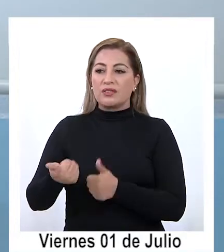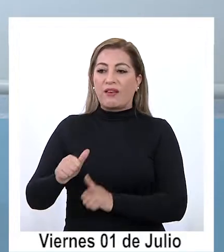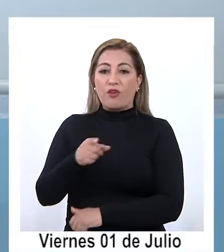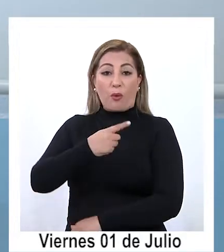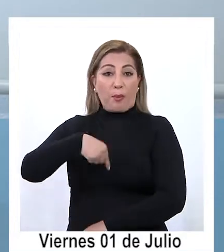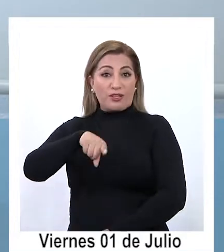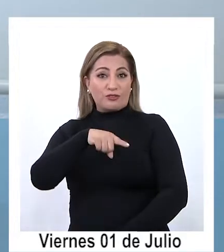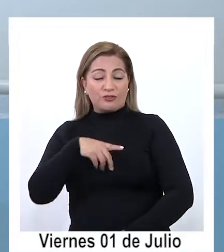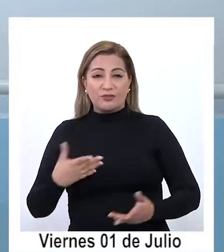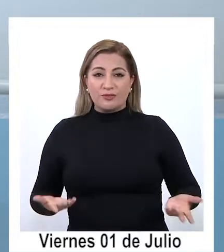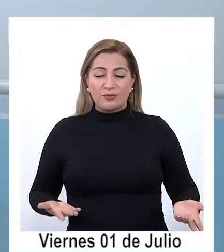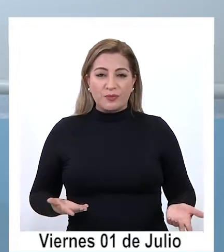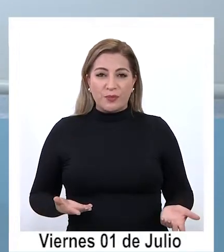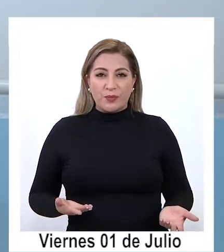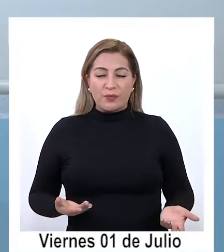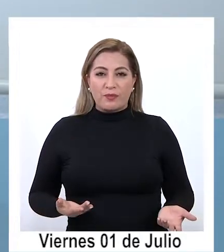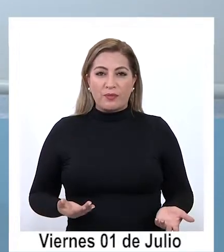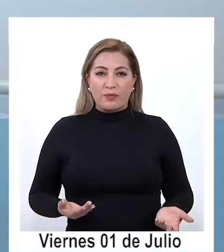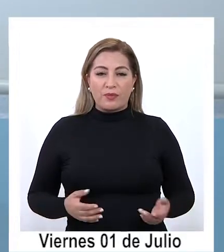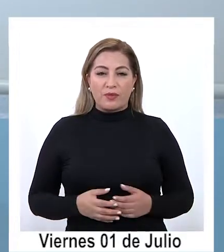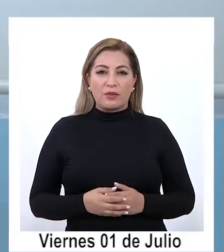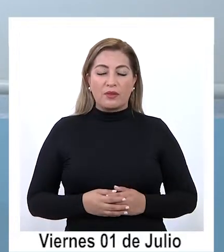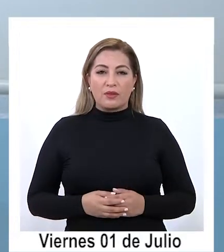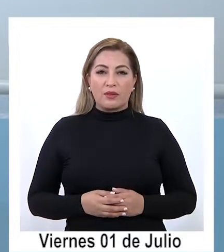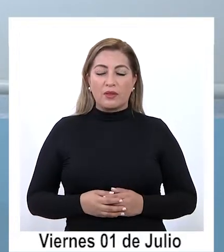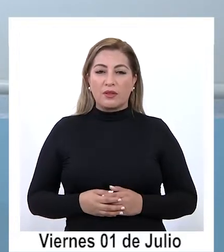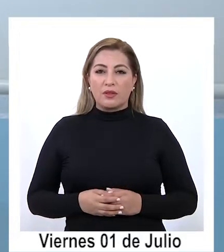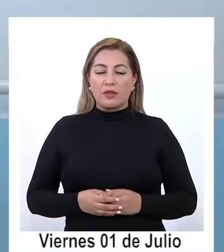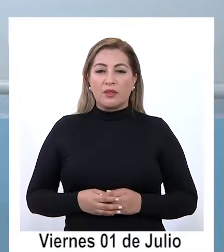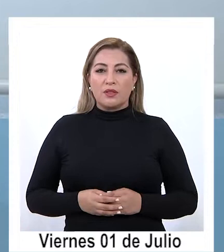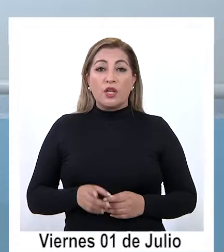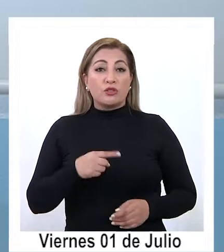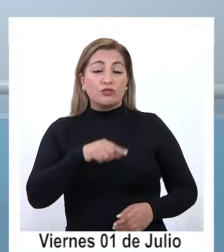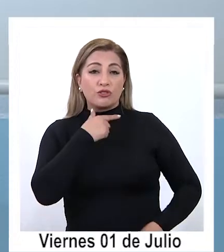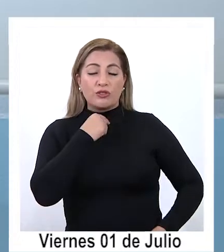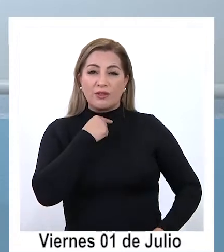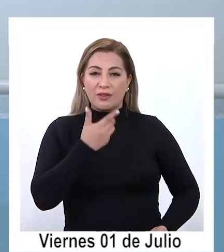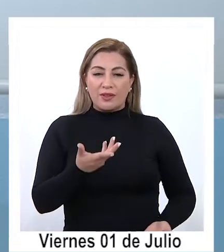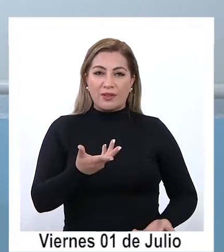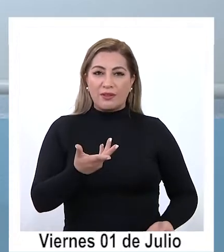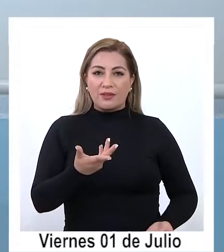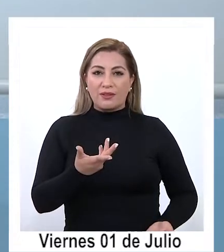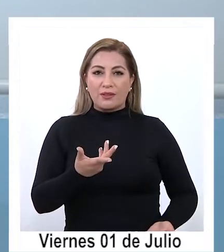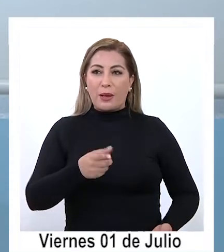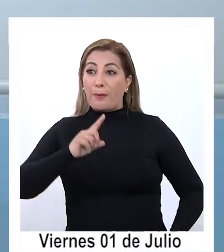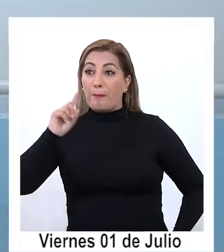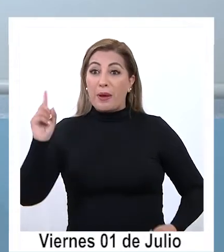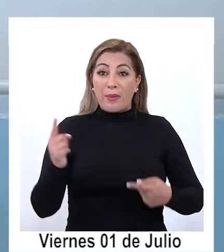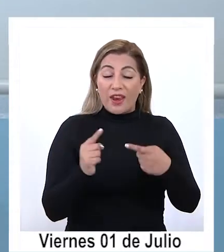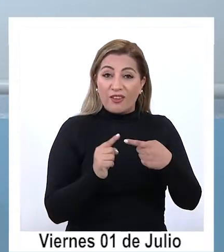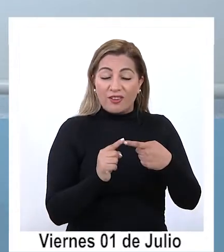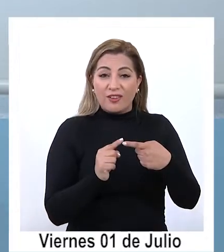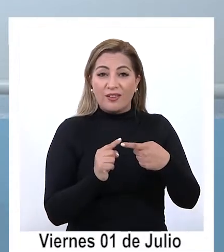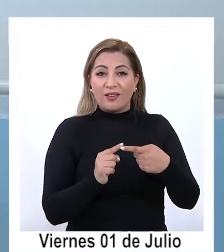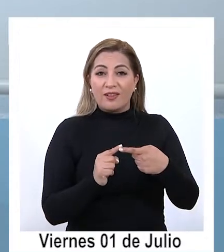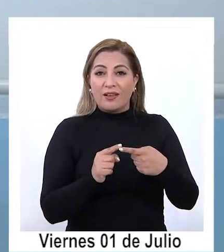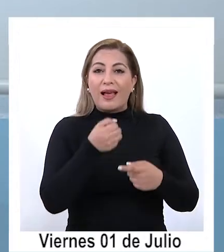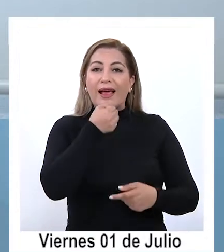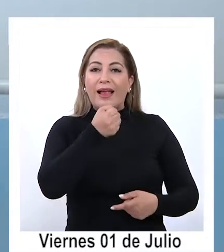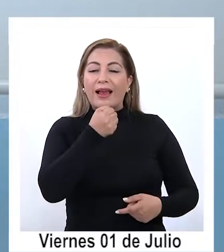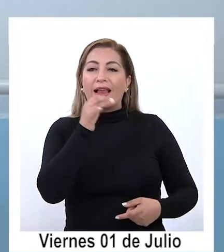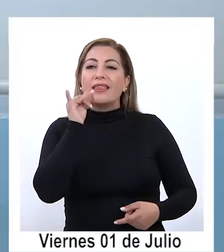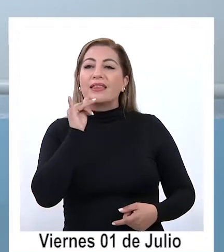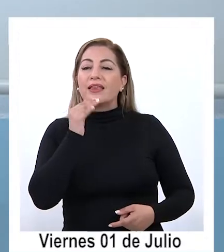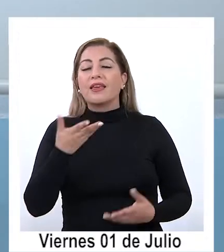nosotros así que nosotros hemos querido dar prioridad a la prensa local